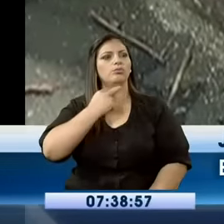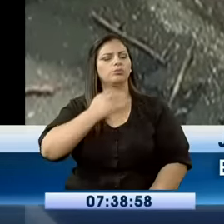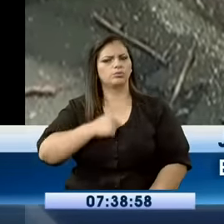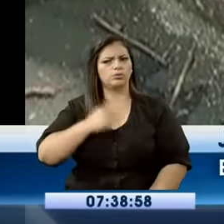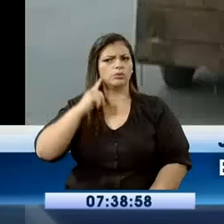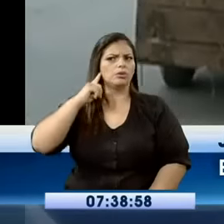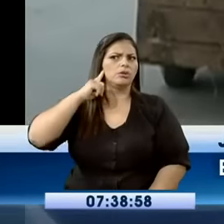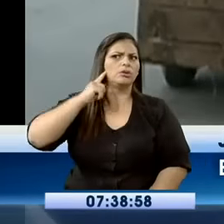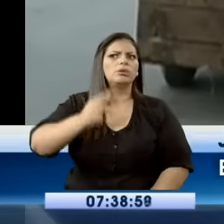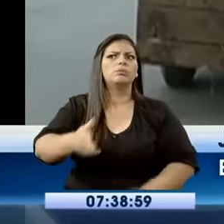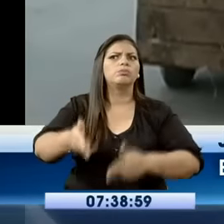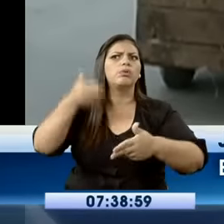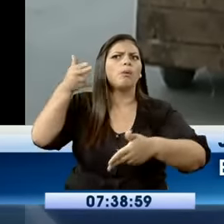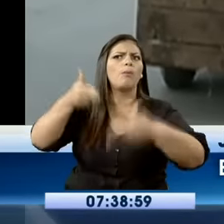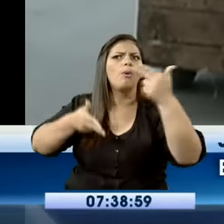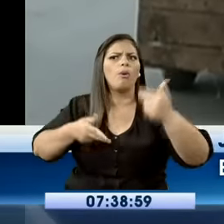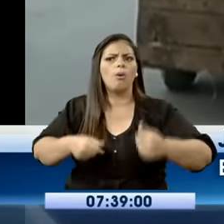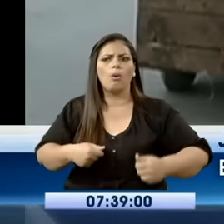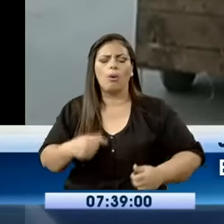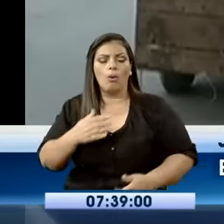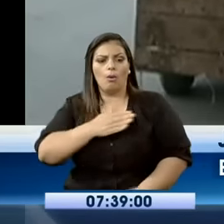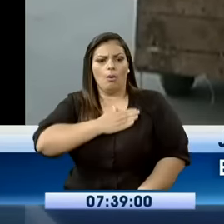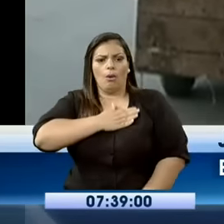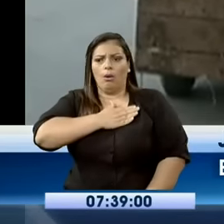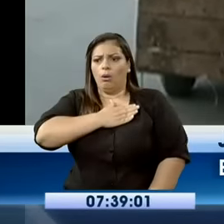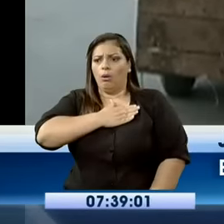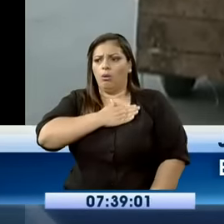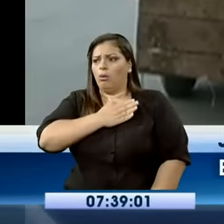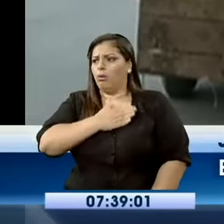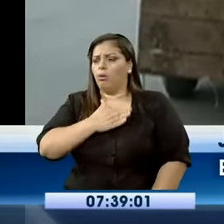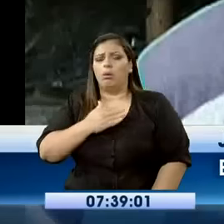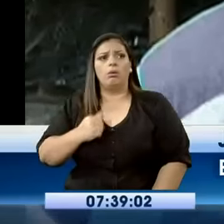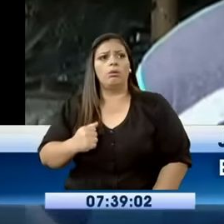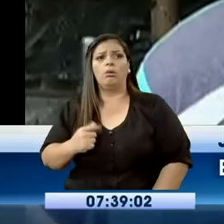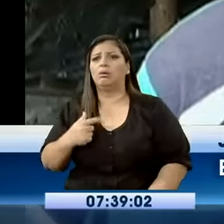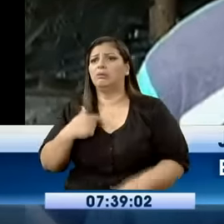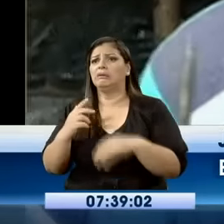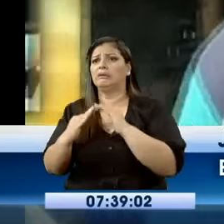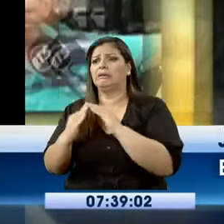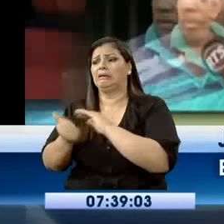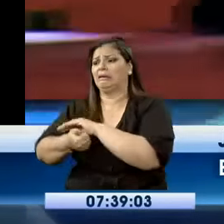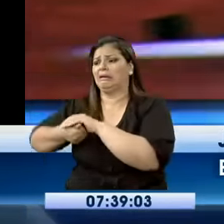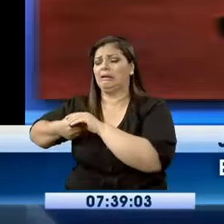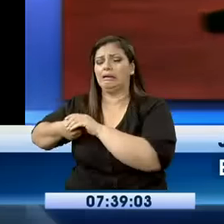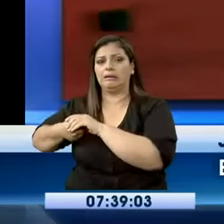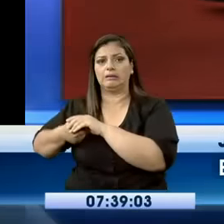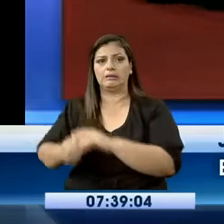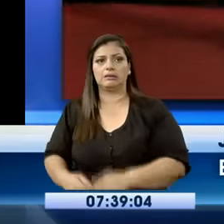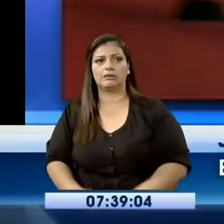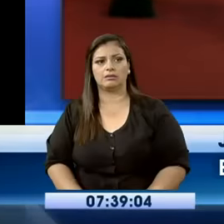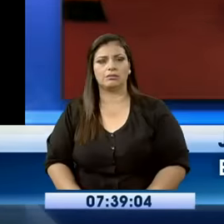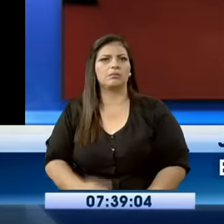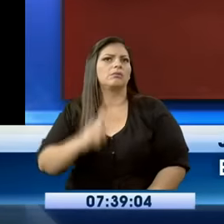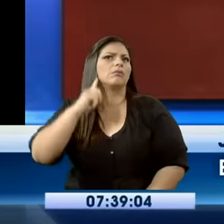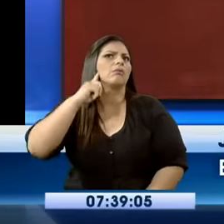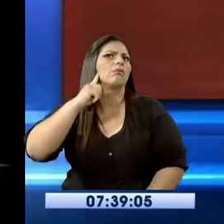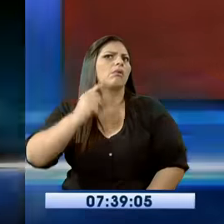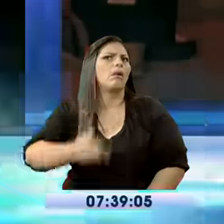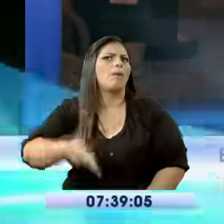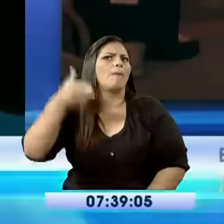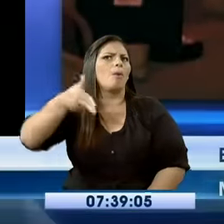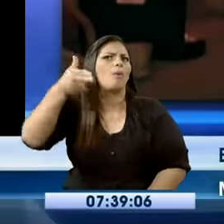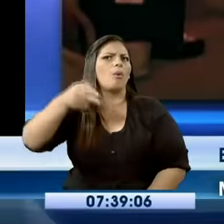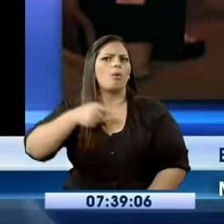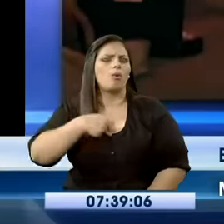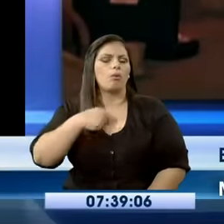cerca de la calle, en mi cama. Y nos abrazamos y nos fuimos para la parte de atrás. Escuchamos los disparos y cuando salimos ya estaba el